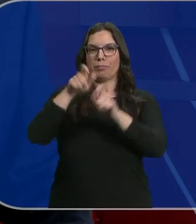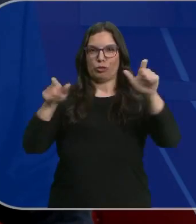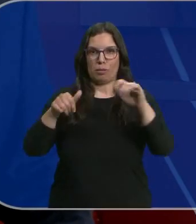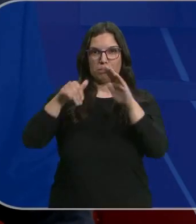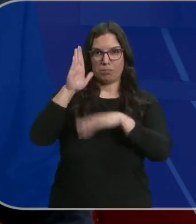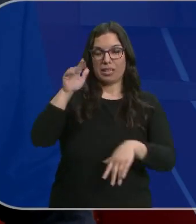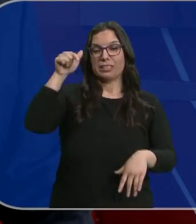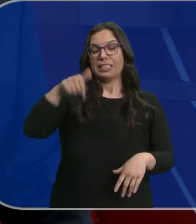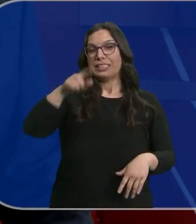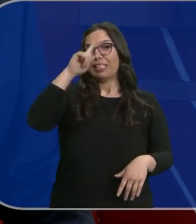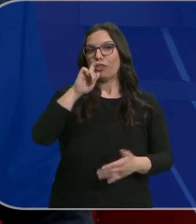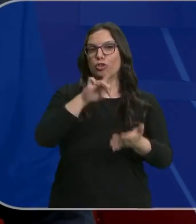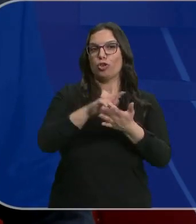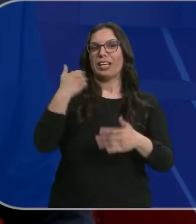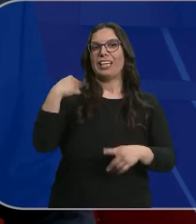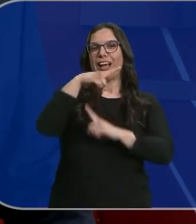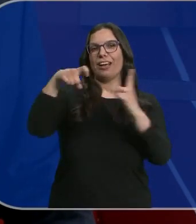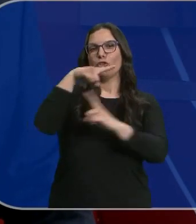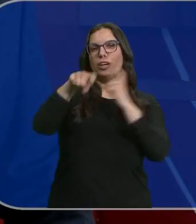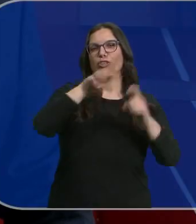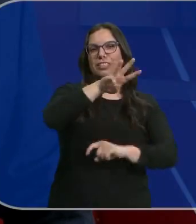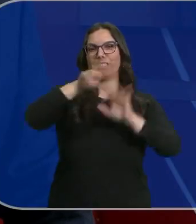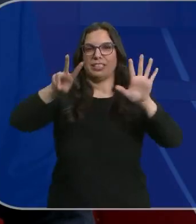personas, celebra su edición número 37.